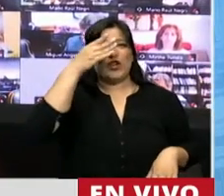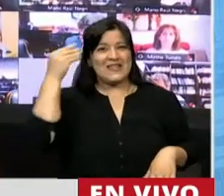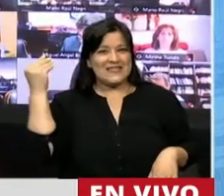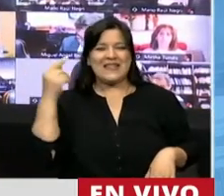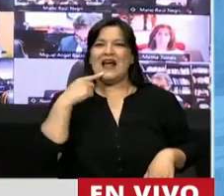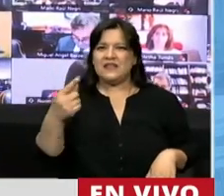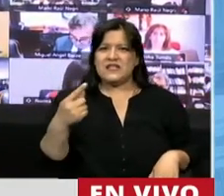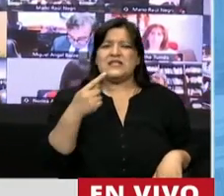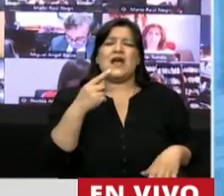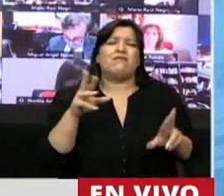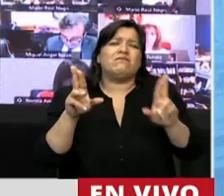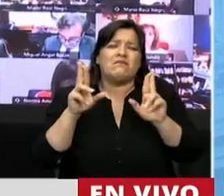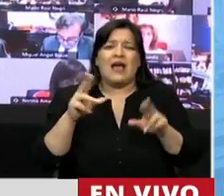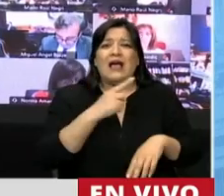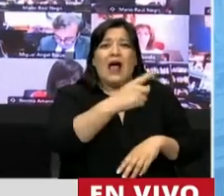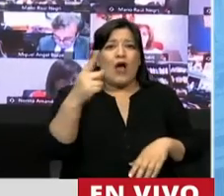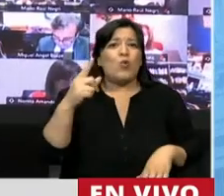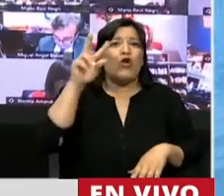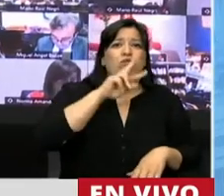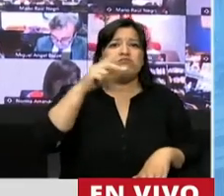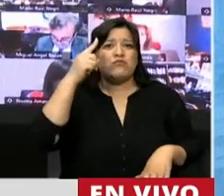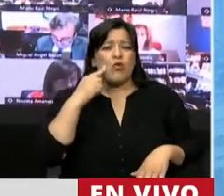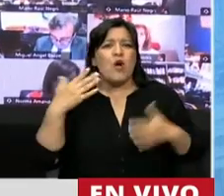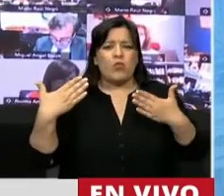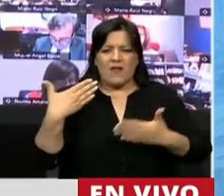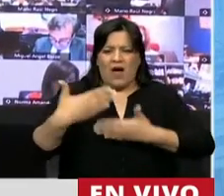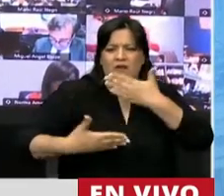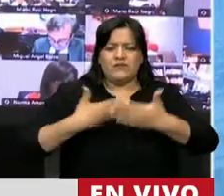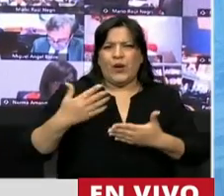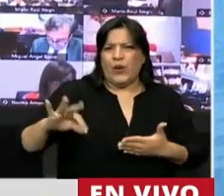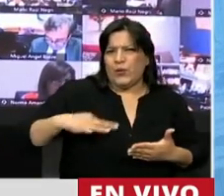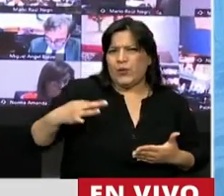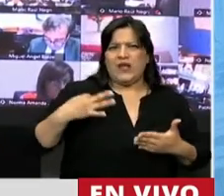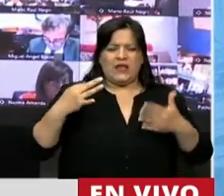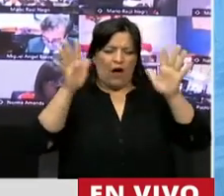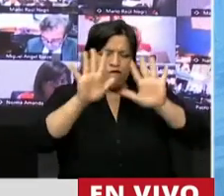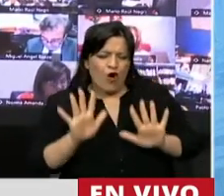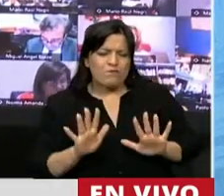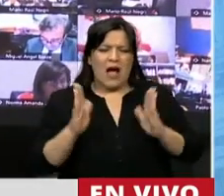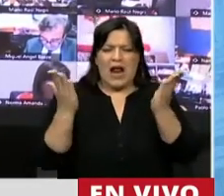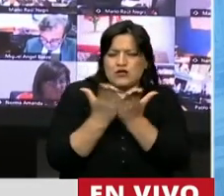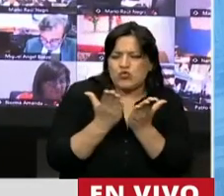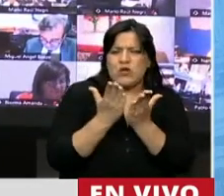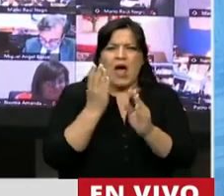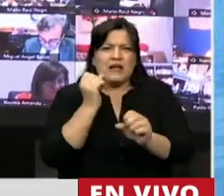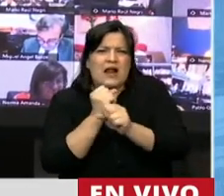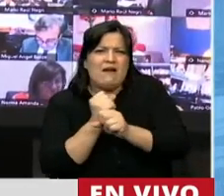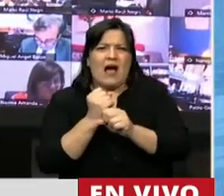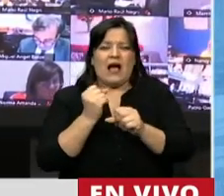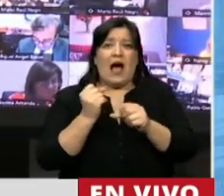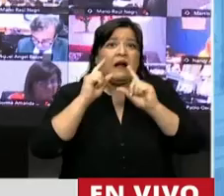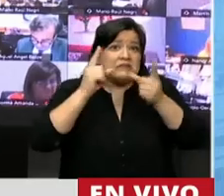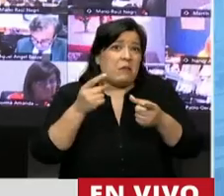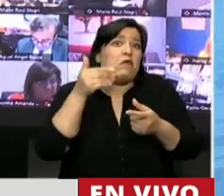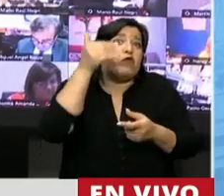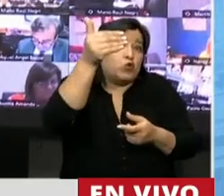lograr que cada argentino y argentina tenga la posibilidad de desarrollar su vida, de crecer, de formarse, de estudiar, de trabajar, de formar una